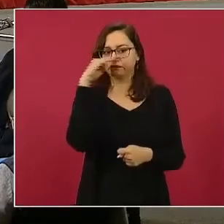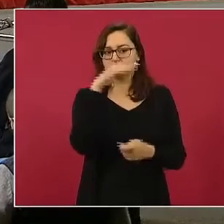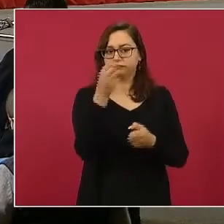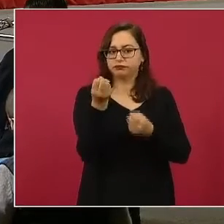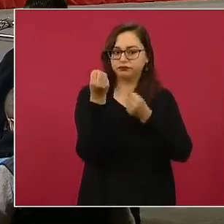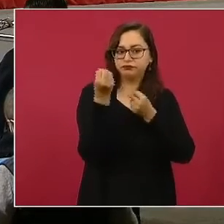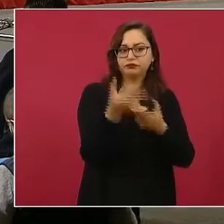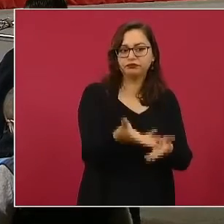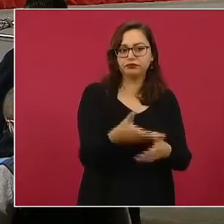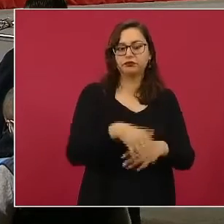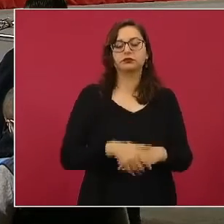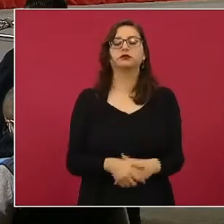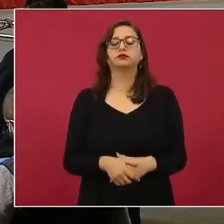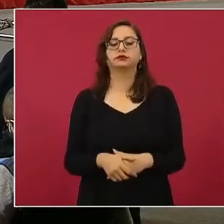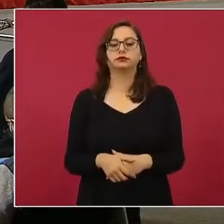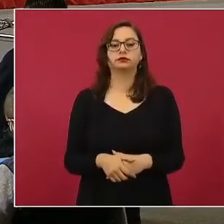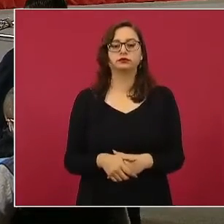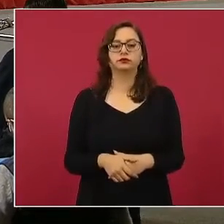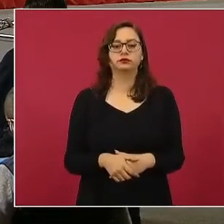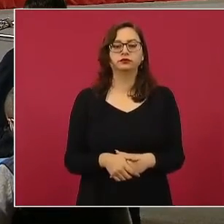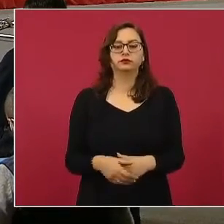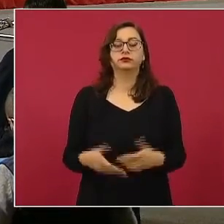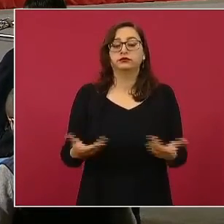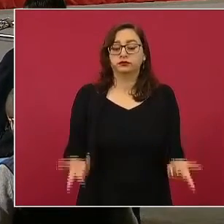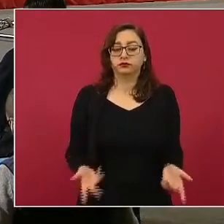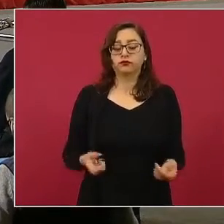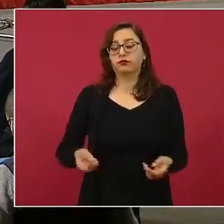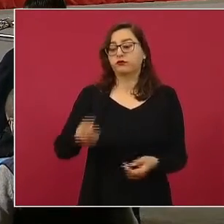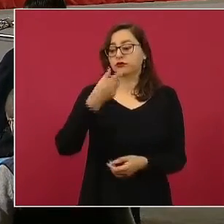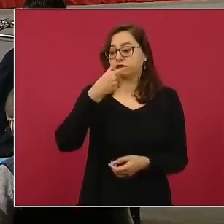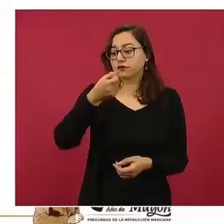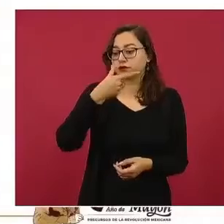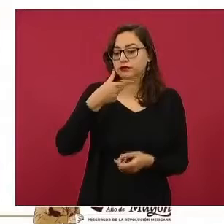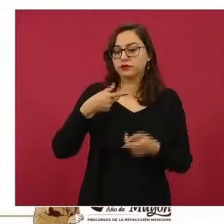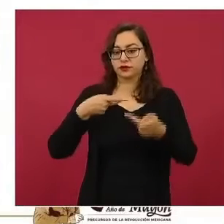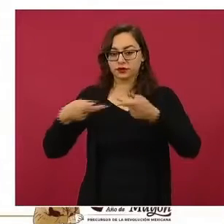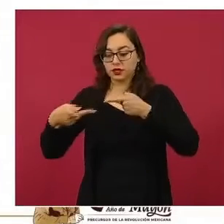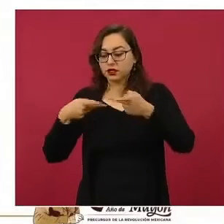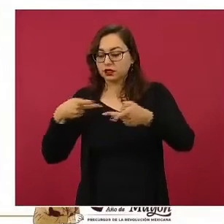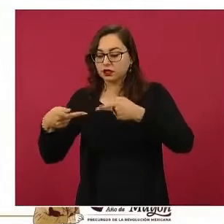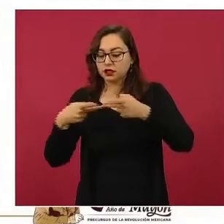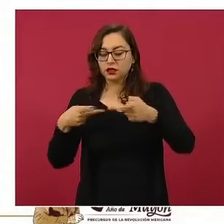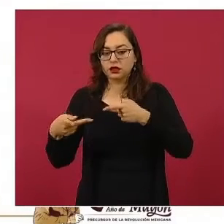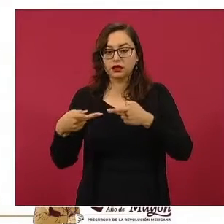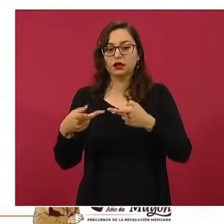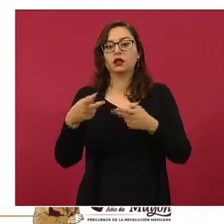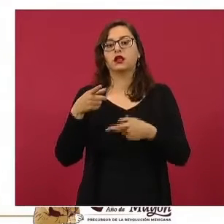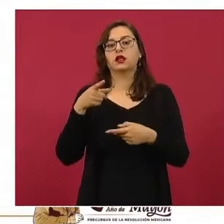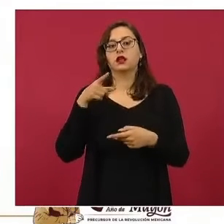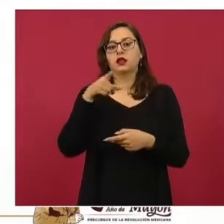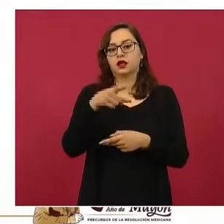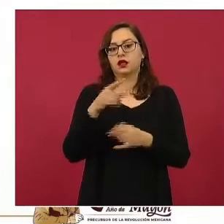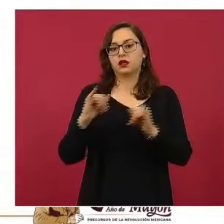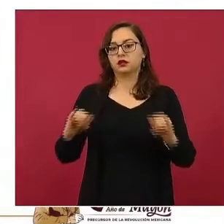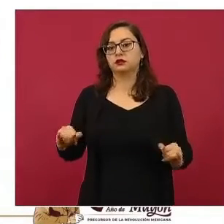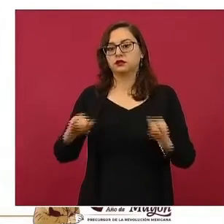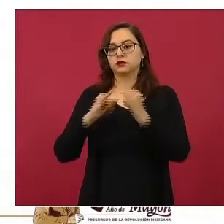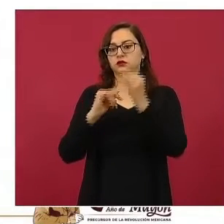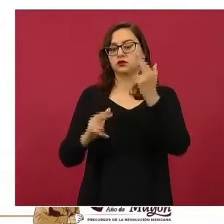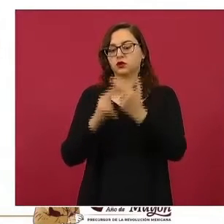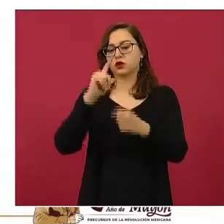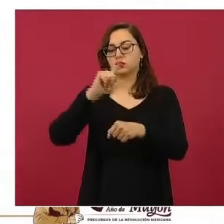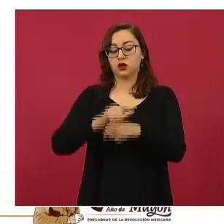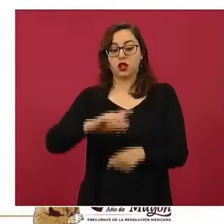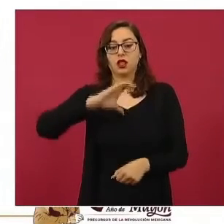lámina vemos que la preparación de estos medicamentos que se realiza actualmente en el Instituto Nacional de Cancerología